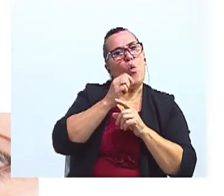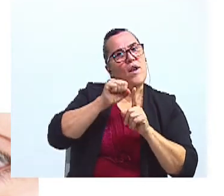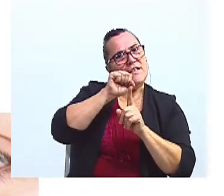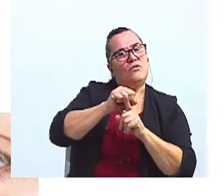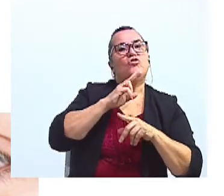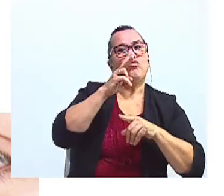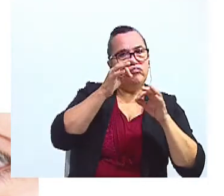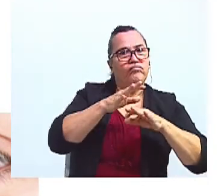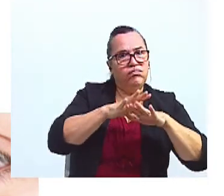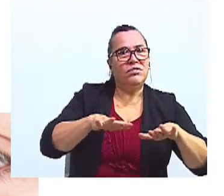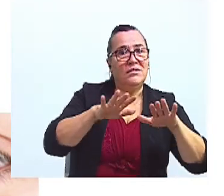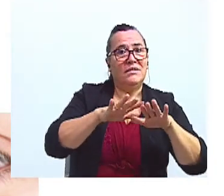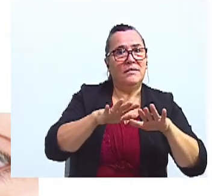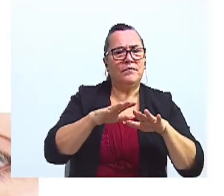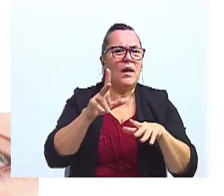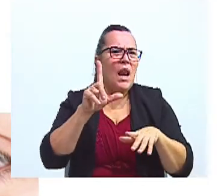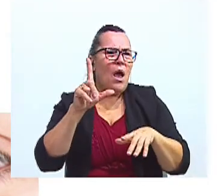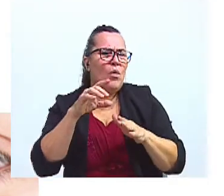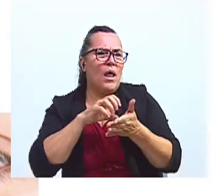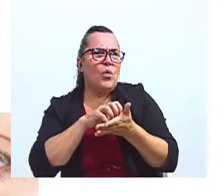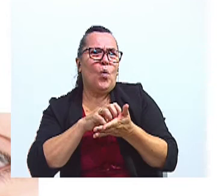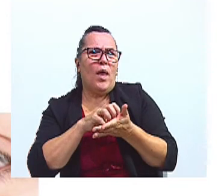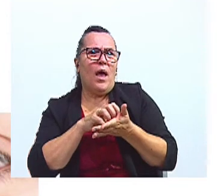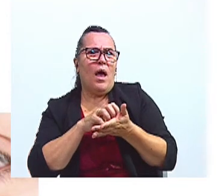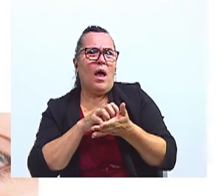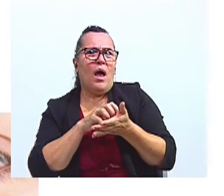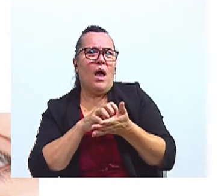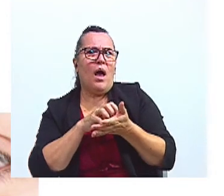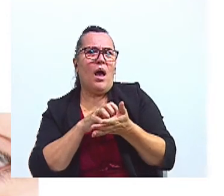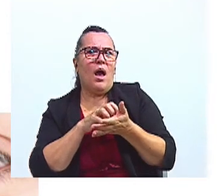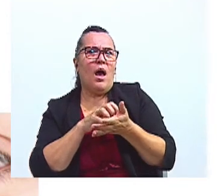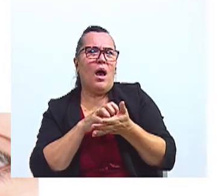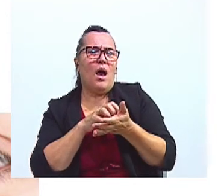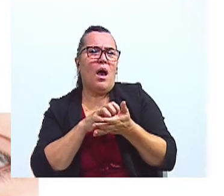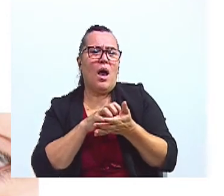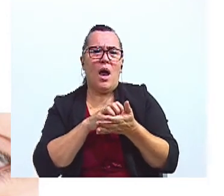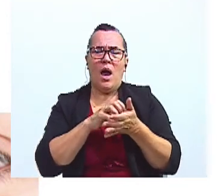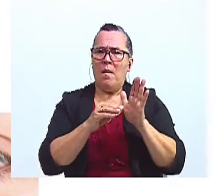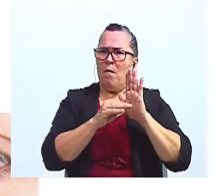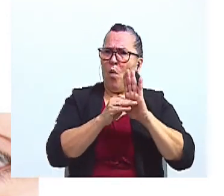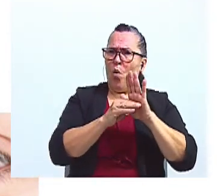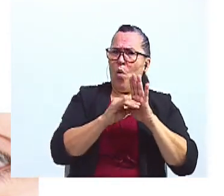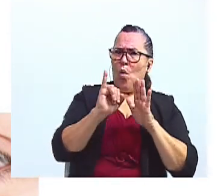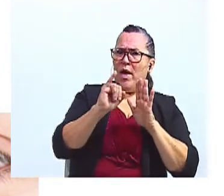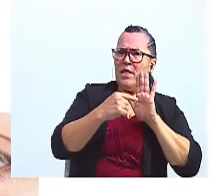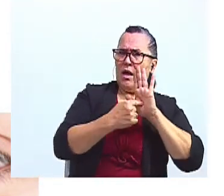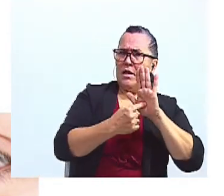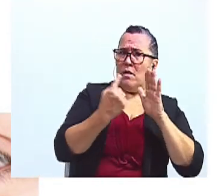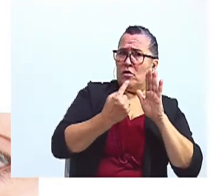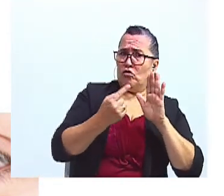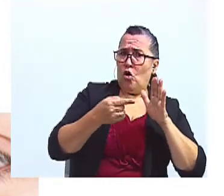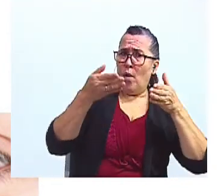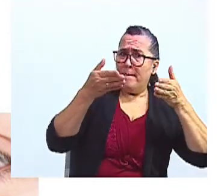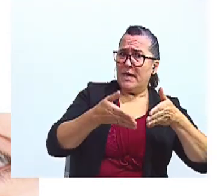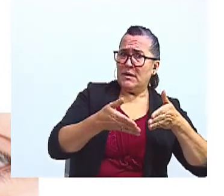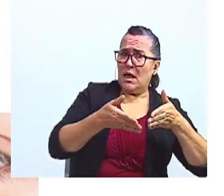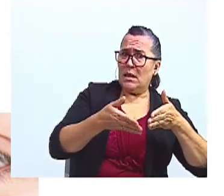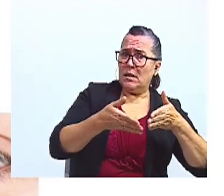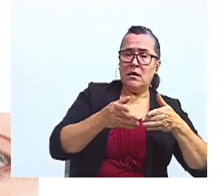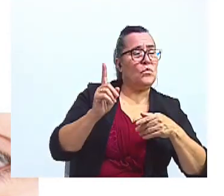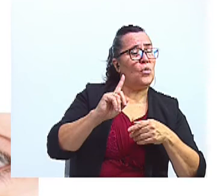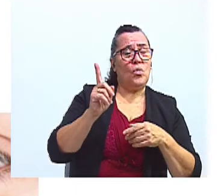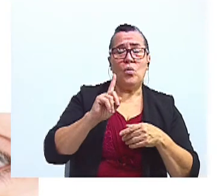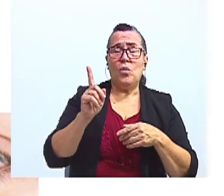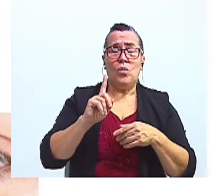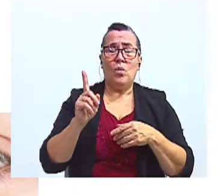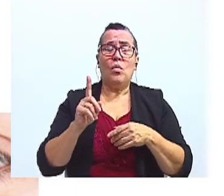¿Está bien? Laura, ¿tienes alguna duda? Profe, el modo indicativo es solo en presente. No, no, no, no,